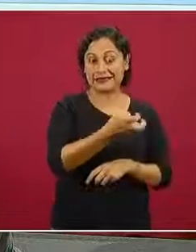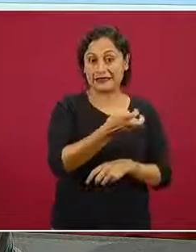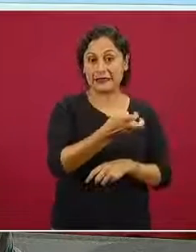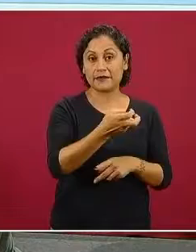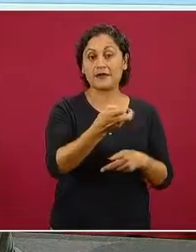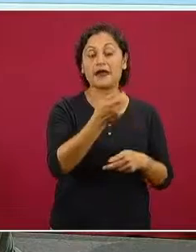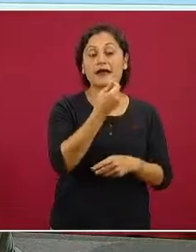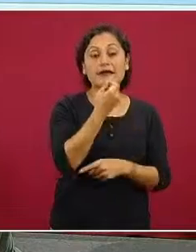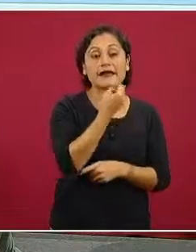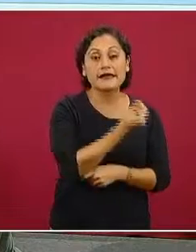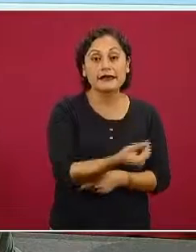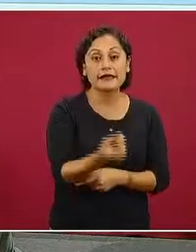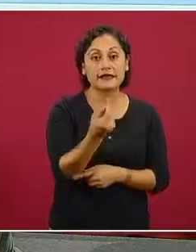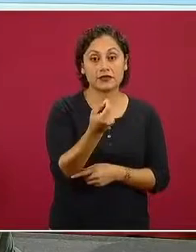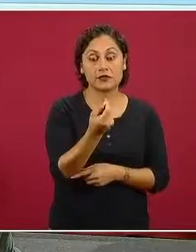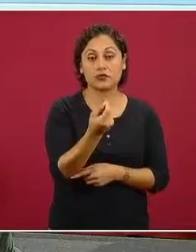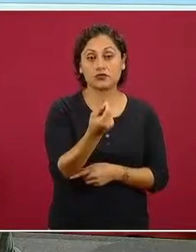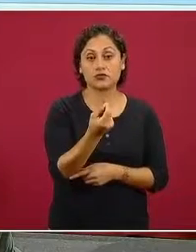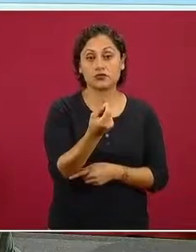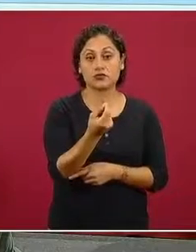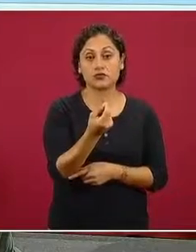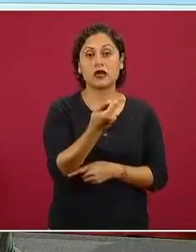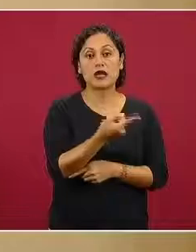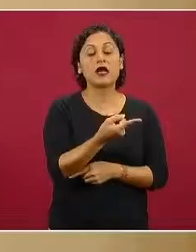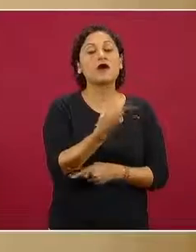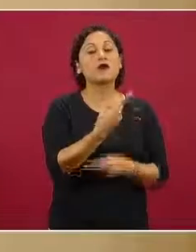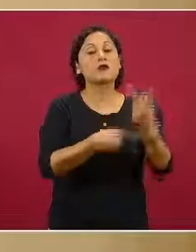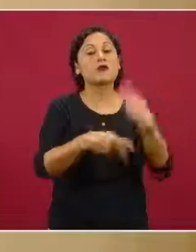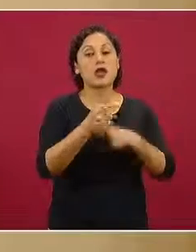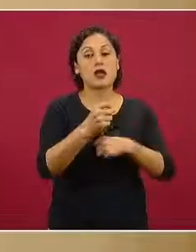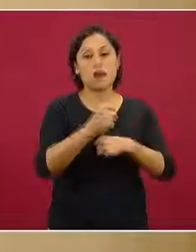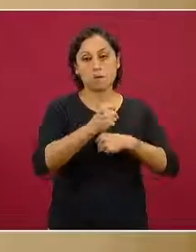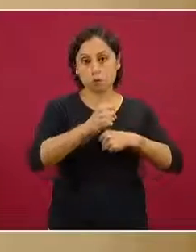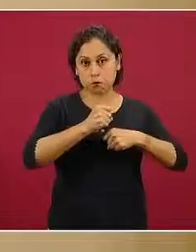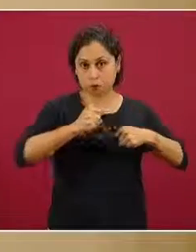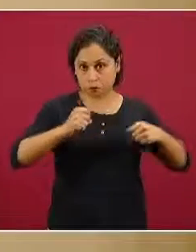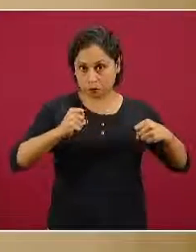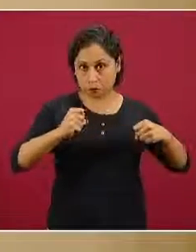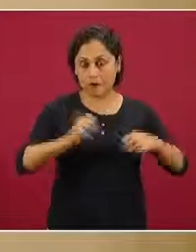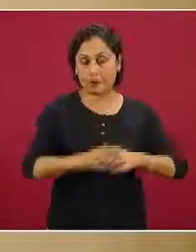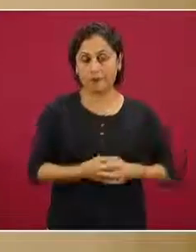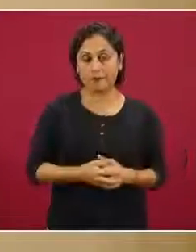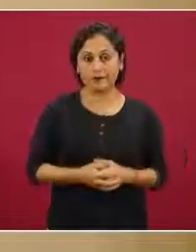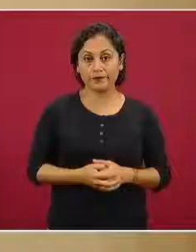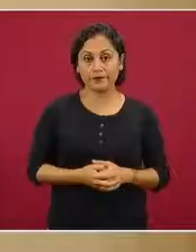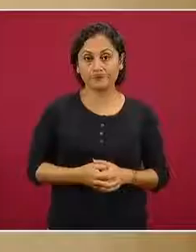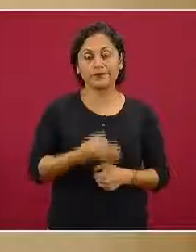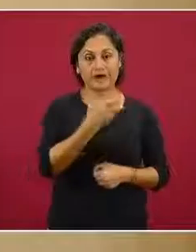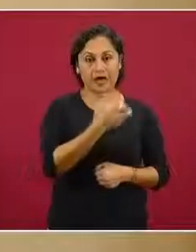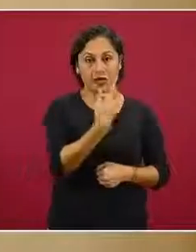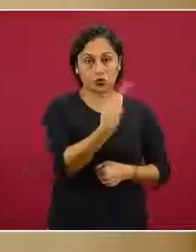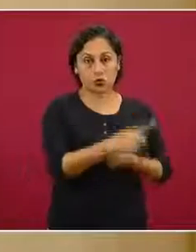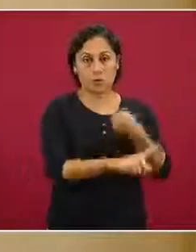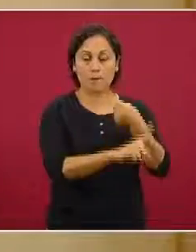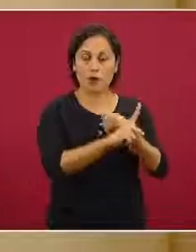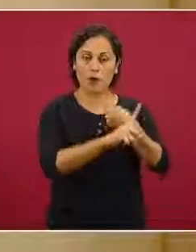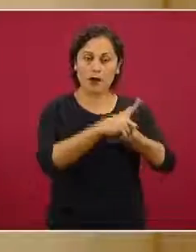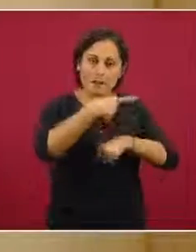grado de adiposidad o de obesidad y sobrepeso, que los mete en un riesgo